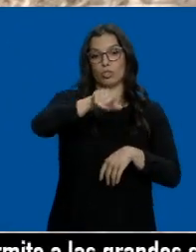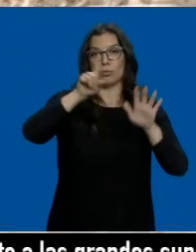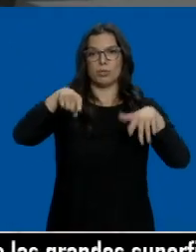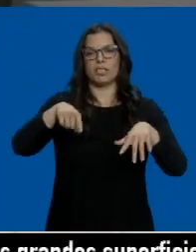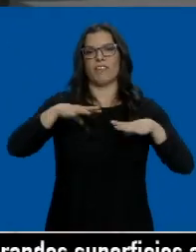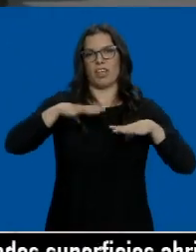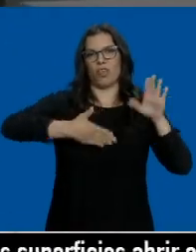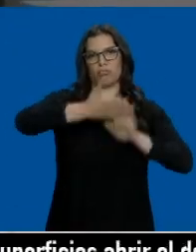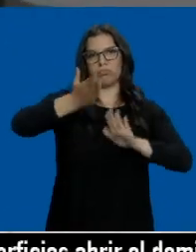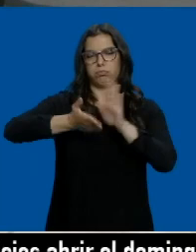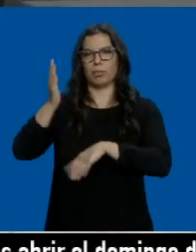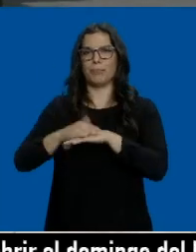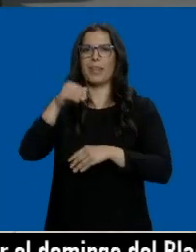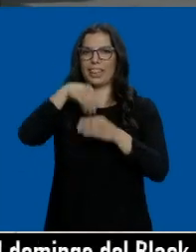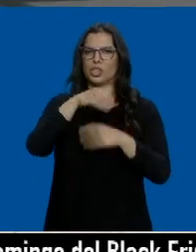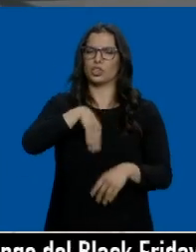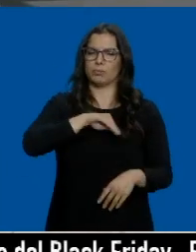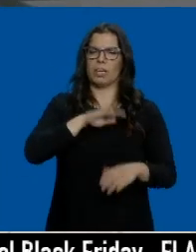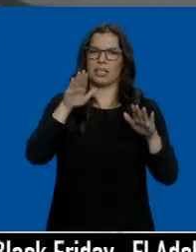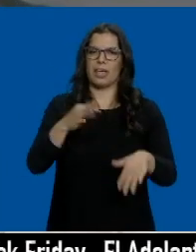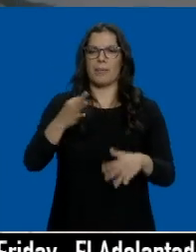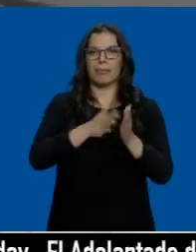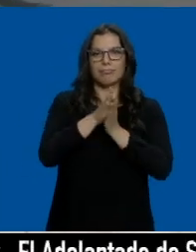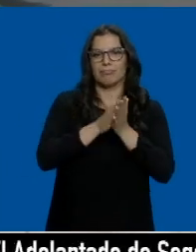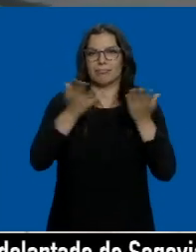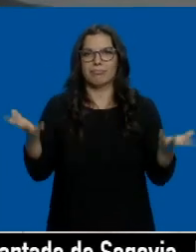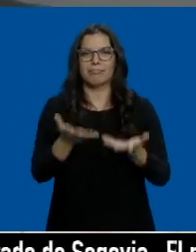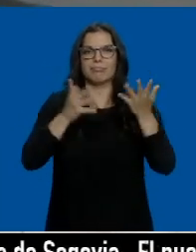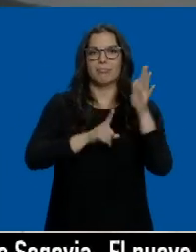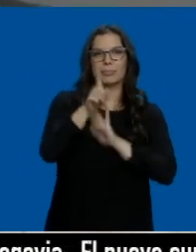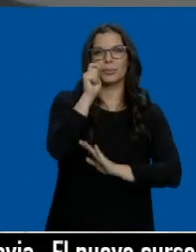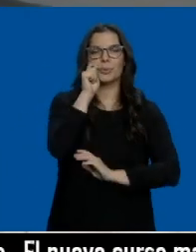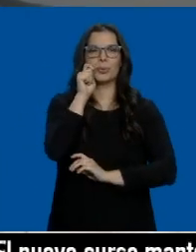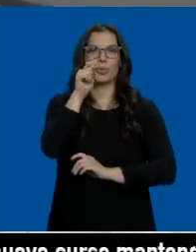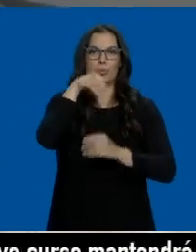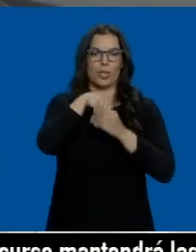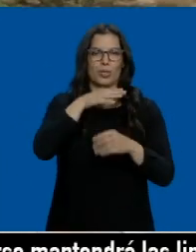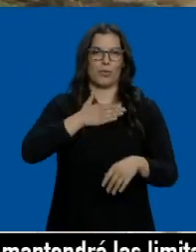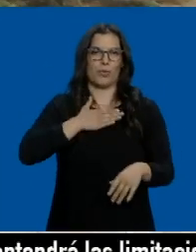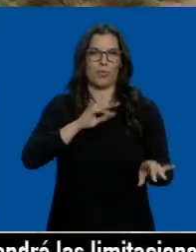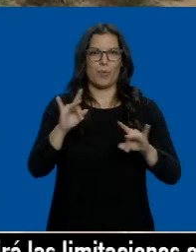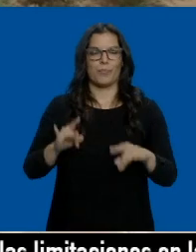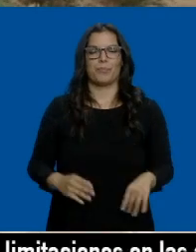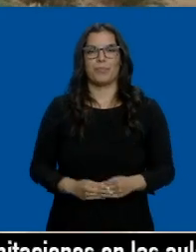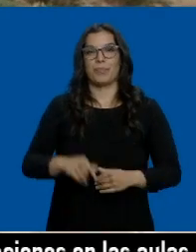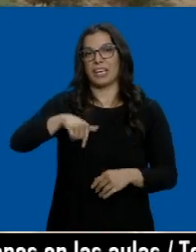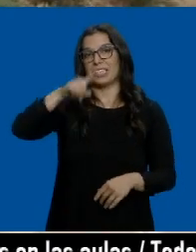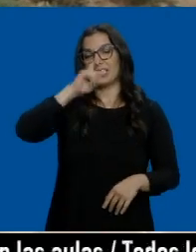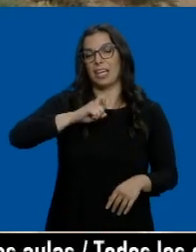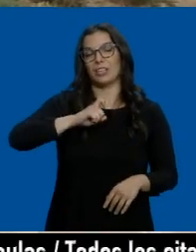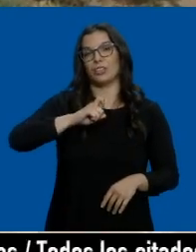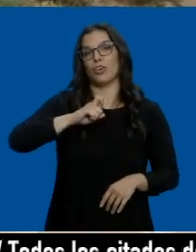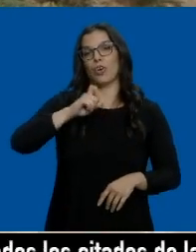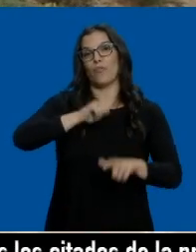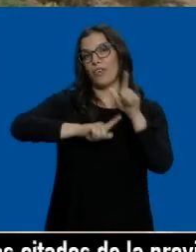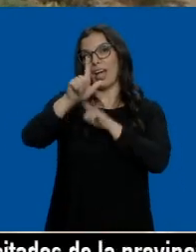seis meses. Destino nacional. Hay que incentivar de alguna manera el turismo de por aquí, claro. Este año no hay posibilidad de